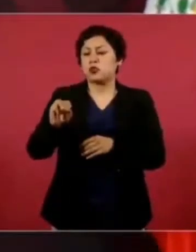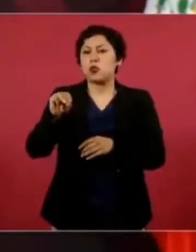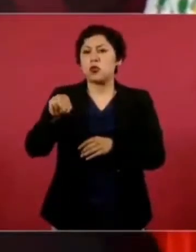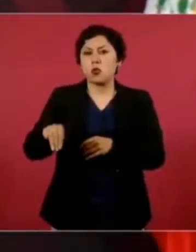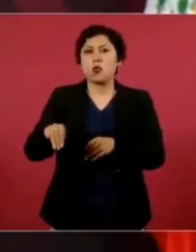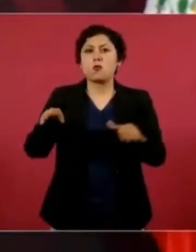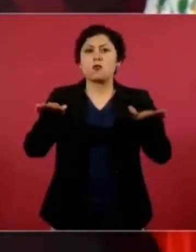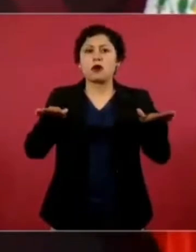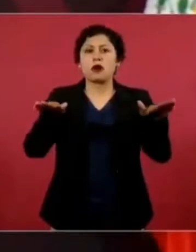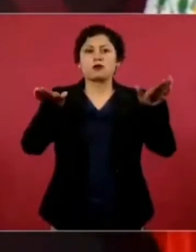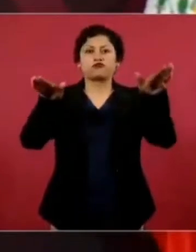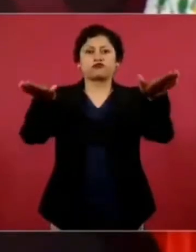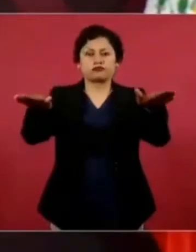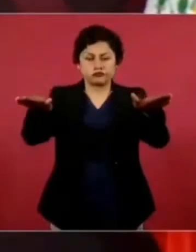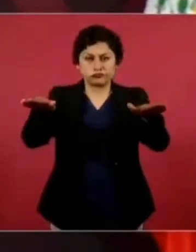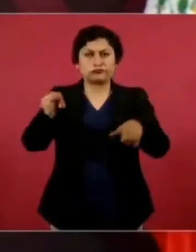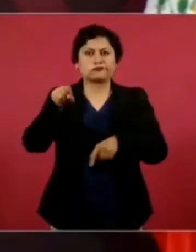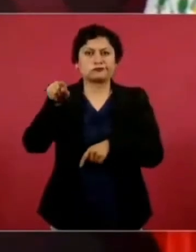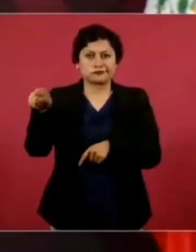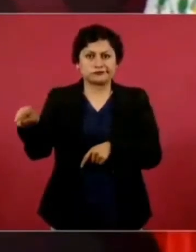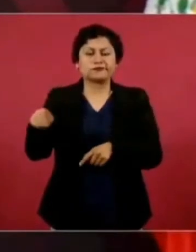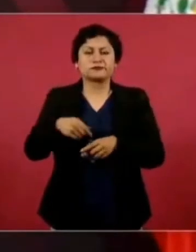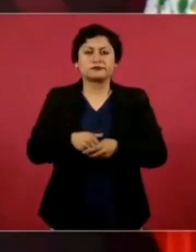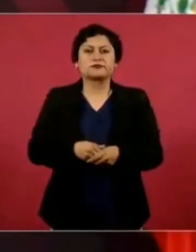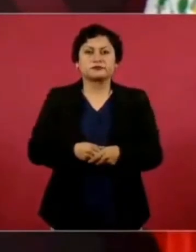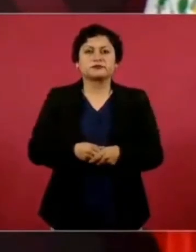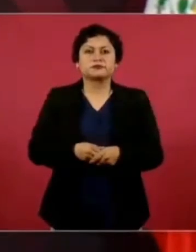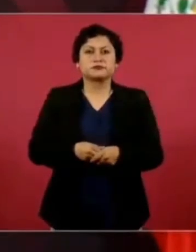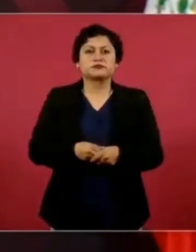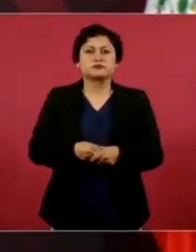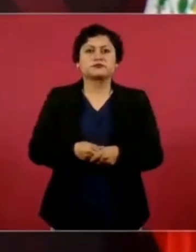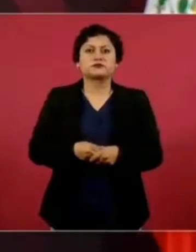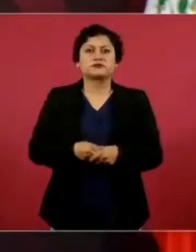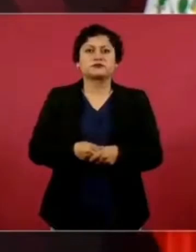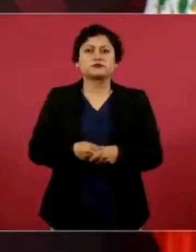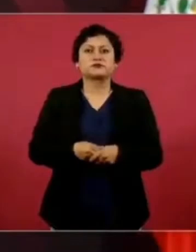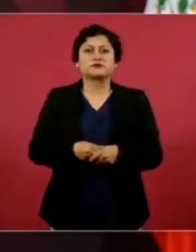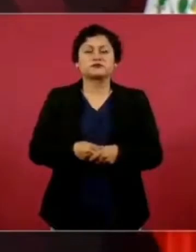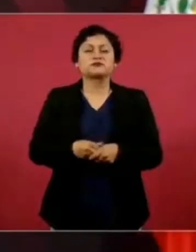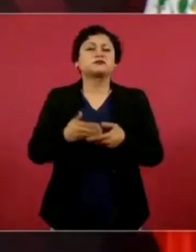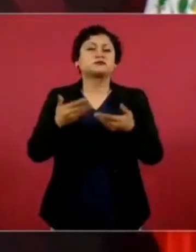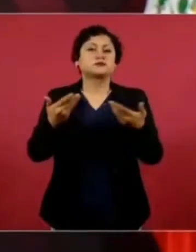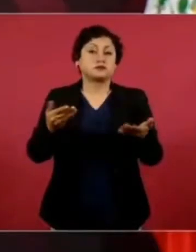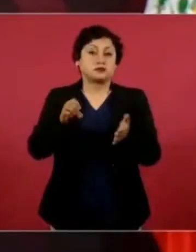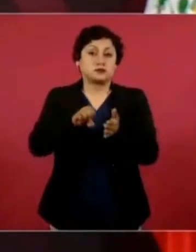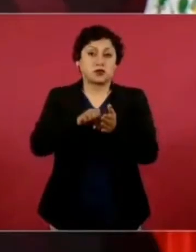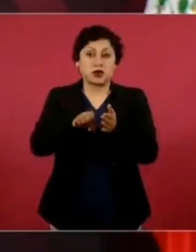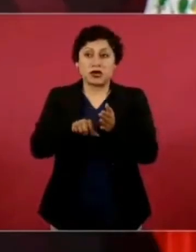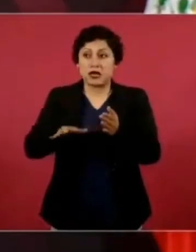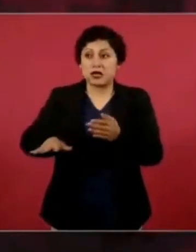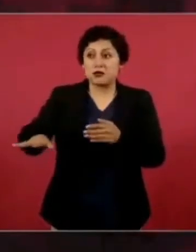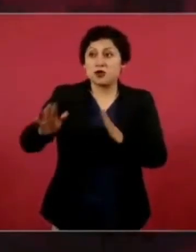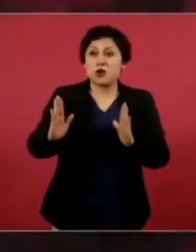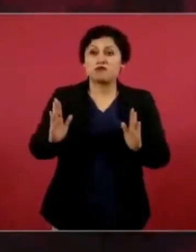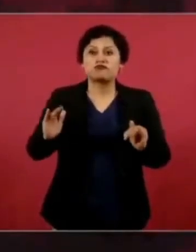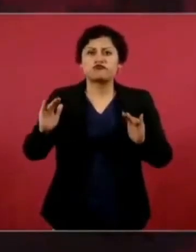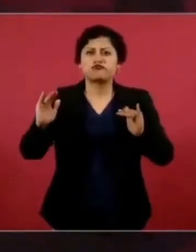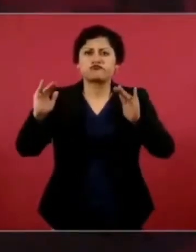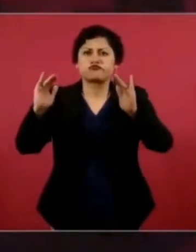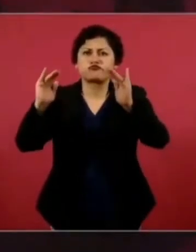todo lo que ha significado el rescate de las zonas arqueológicas,